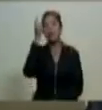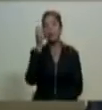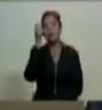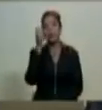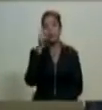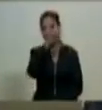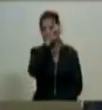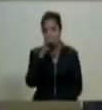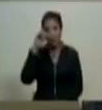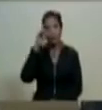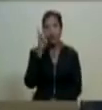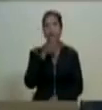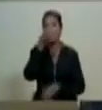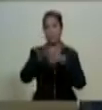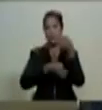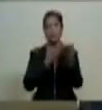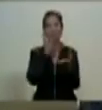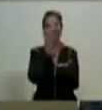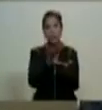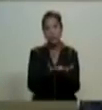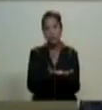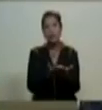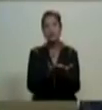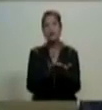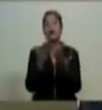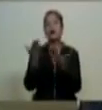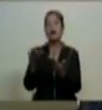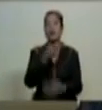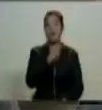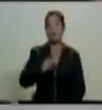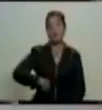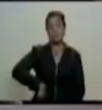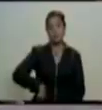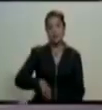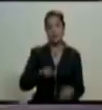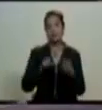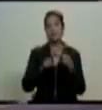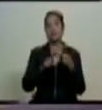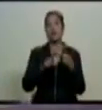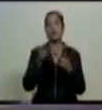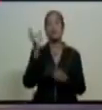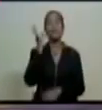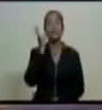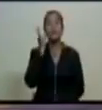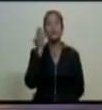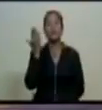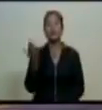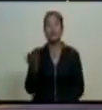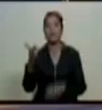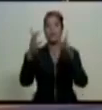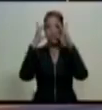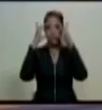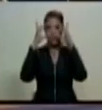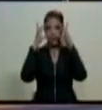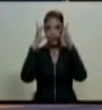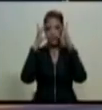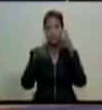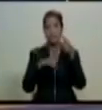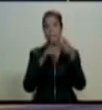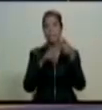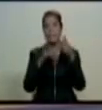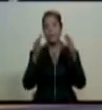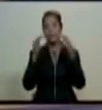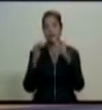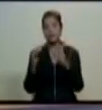Diosdado Cabello Rondón y es para la presidencia la constituyente Delcy Rodríguez Gómez,